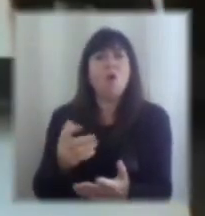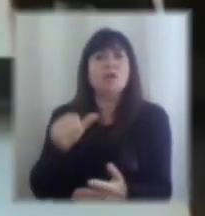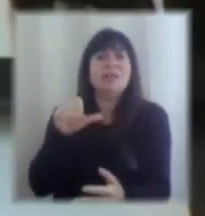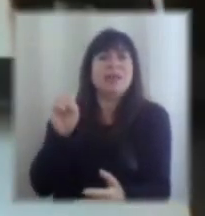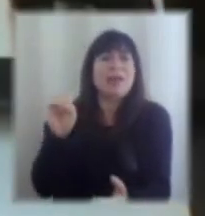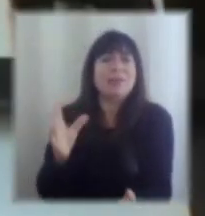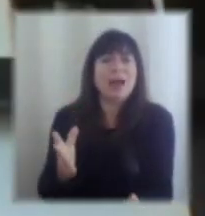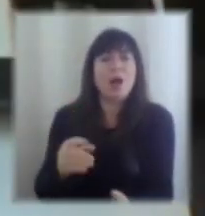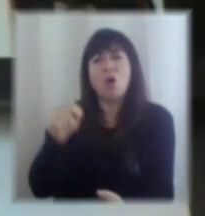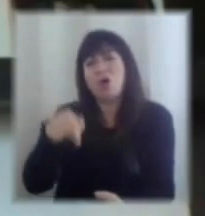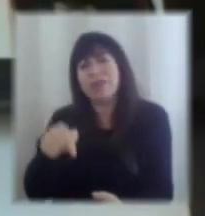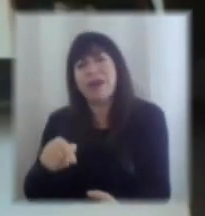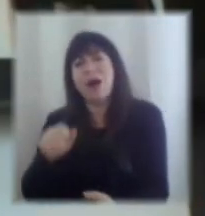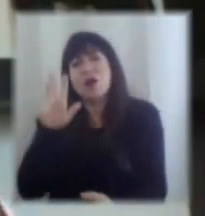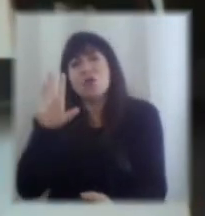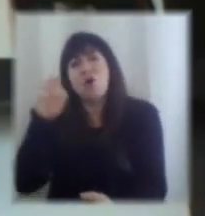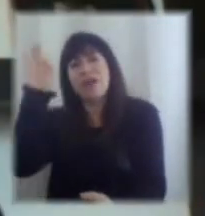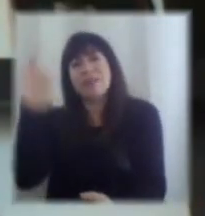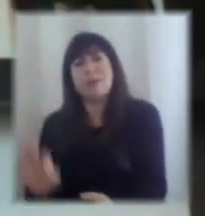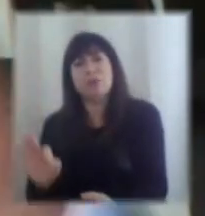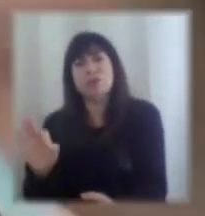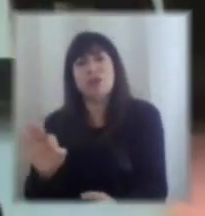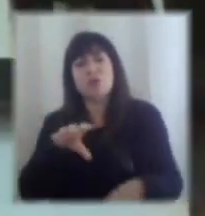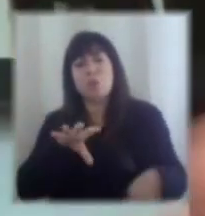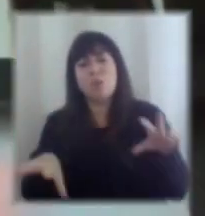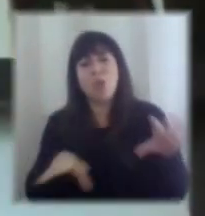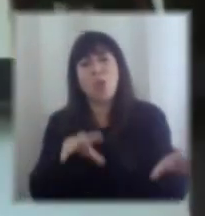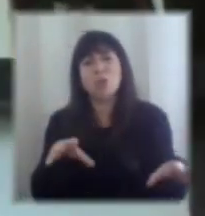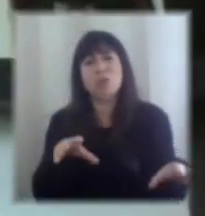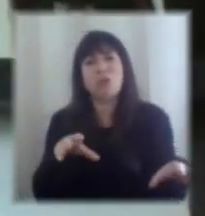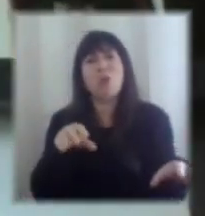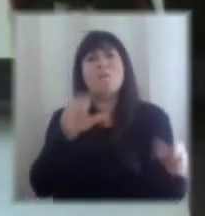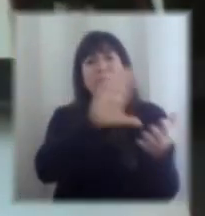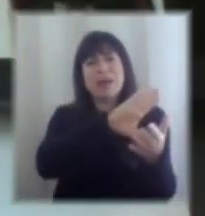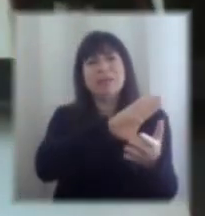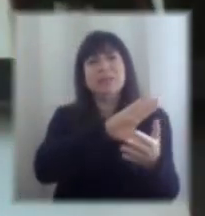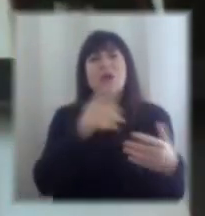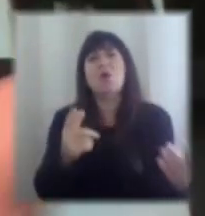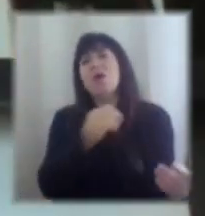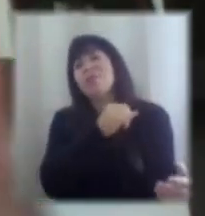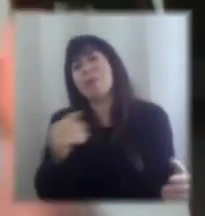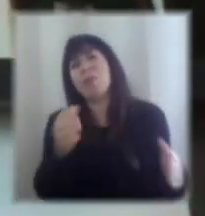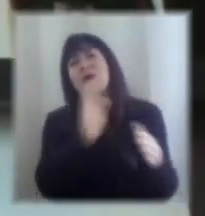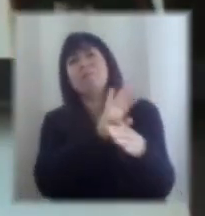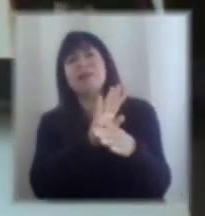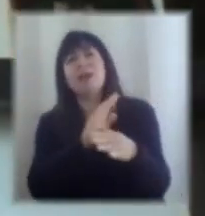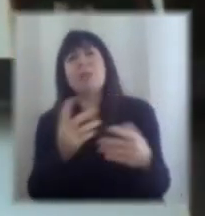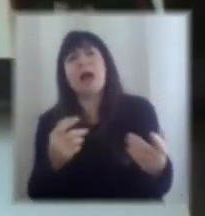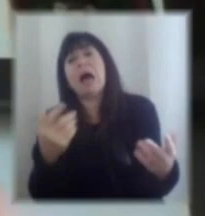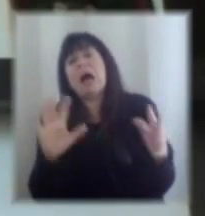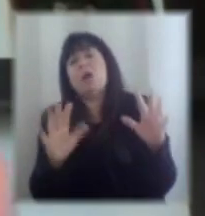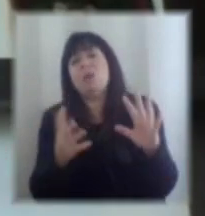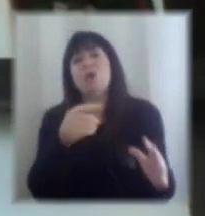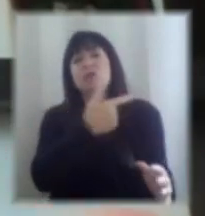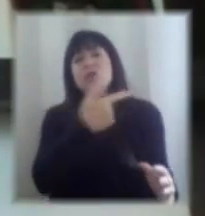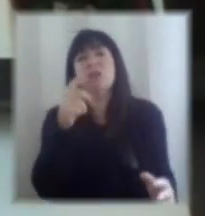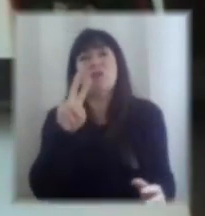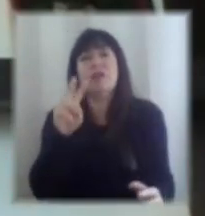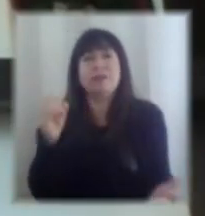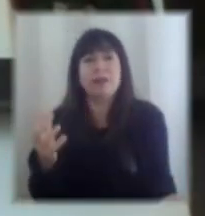90 quizás por ciento del producto, y quizás después de esta pandemia van a decir 120, y Chile está menos de 30, decía. Entonces,